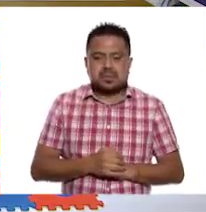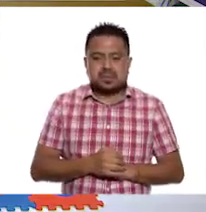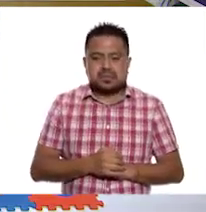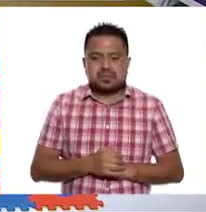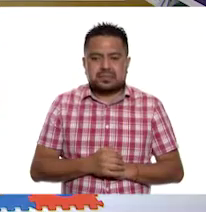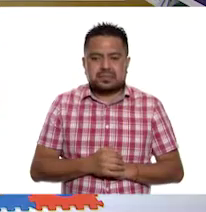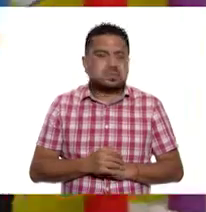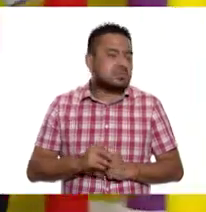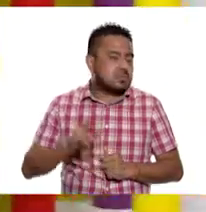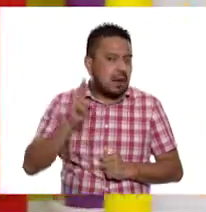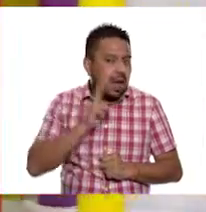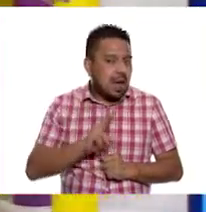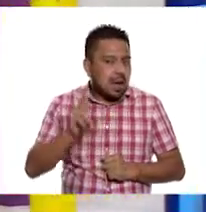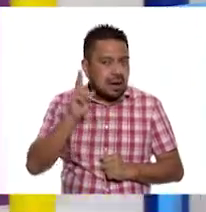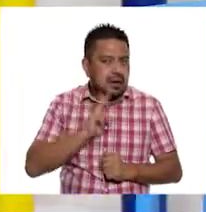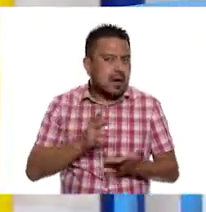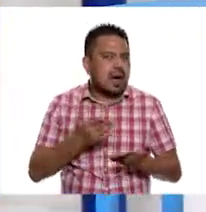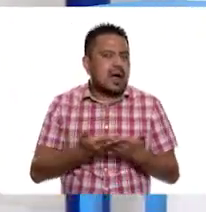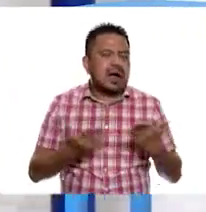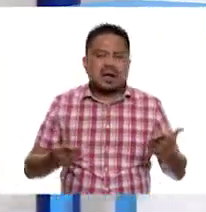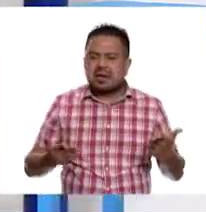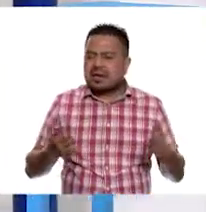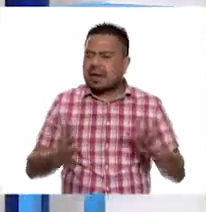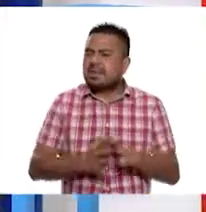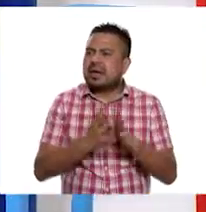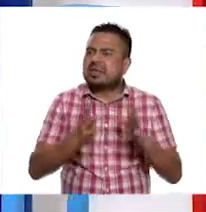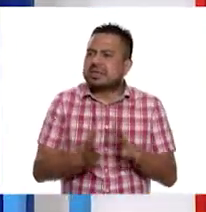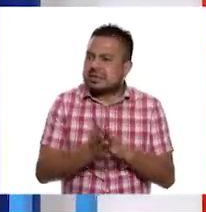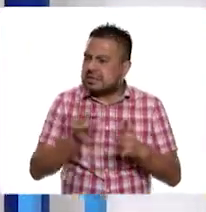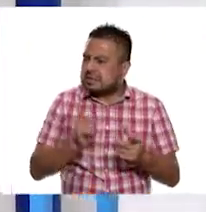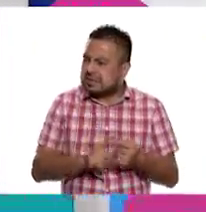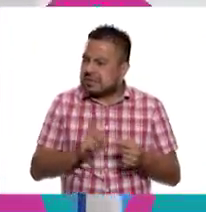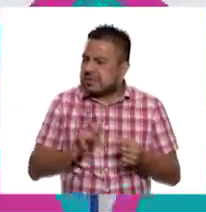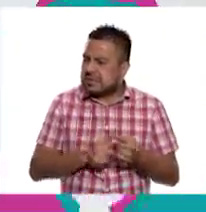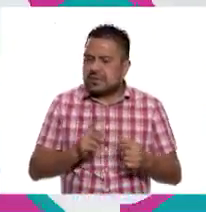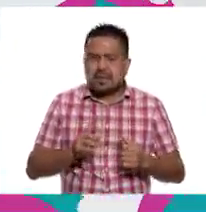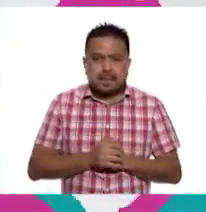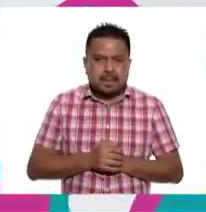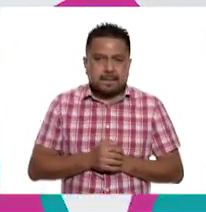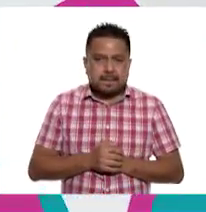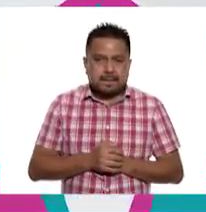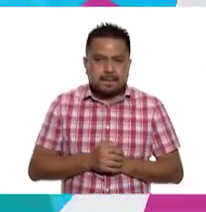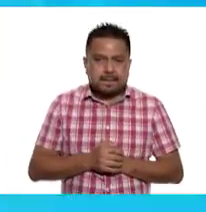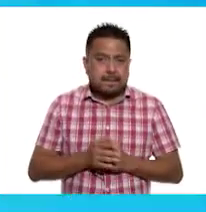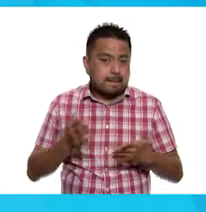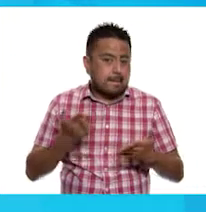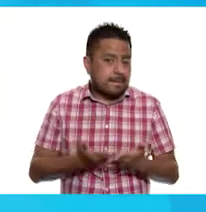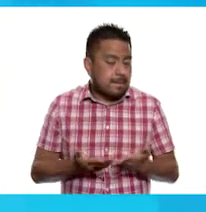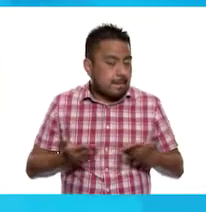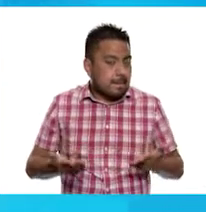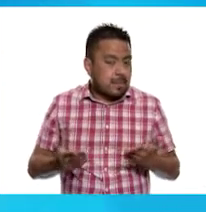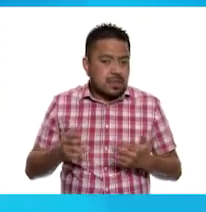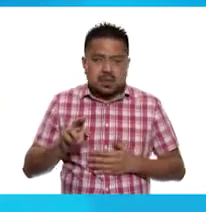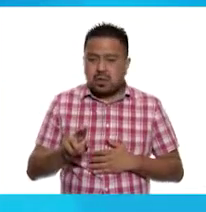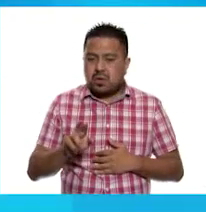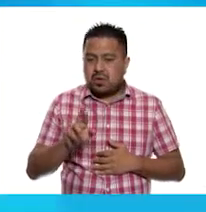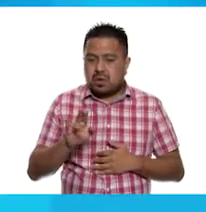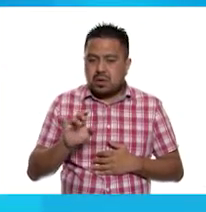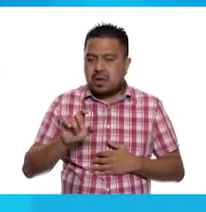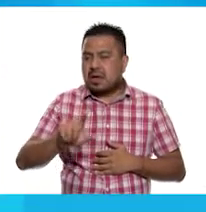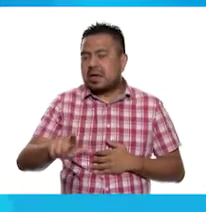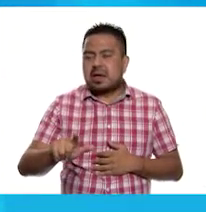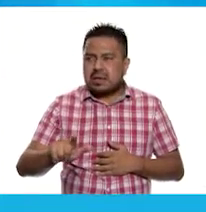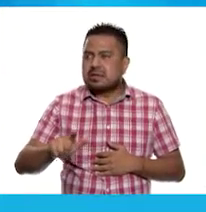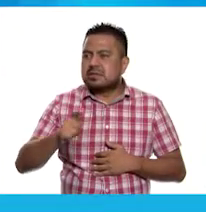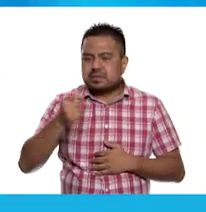A ver. Vamos a ver. Ahora quien participa es el momento de Uriel, a quien le